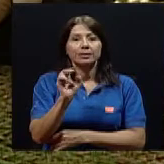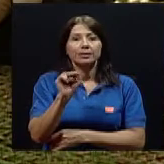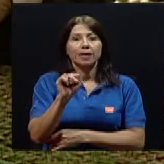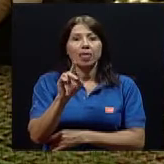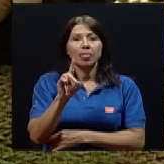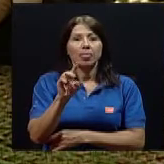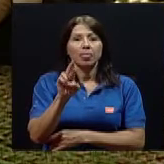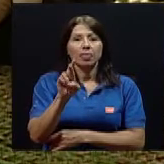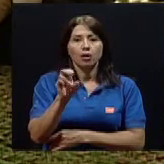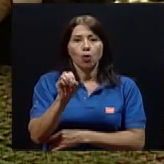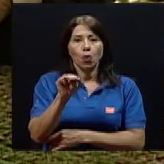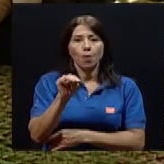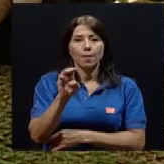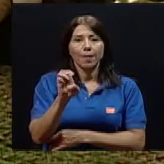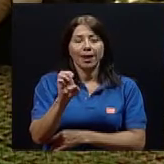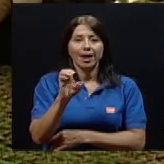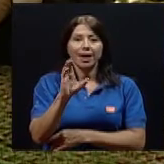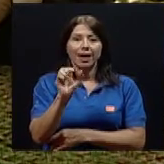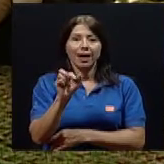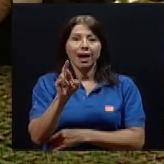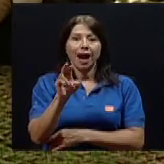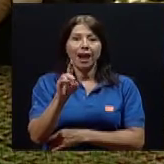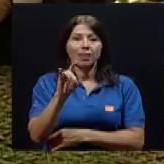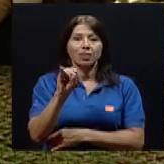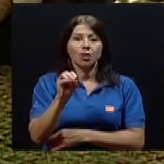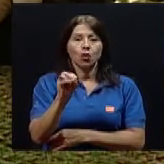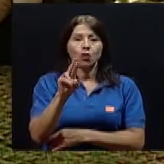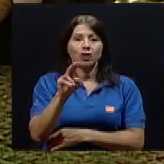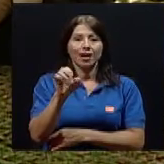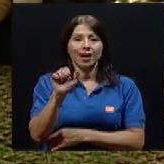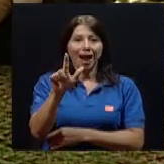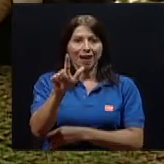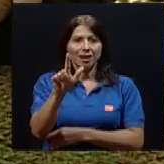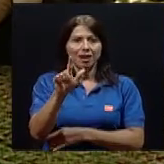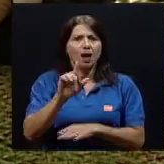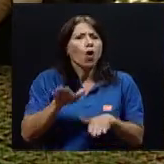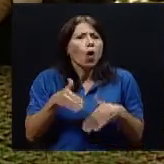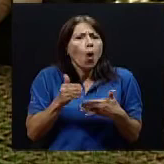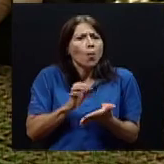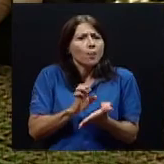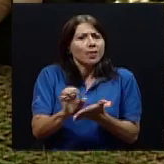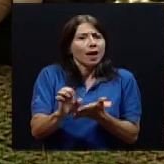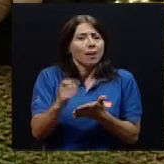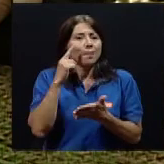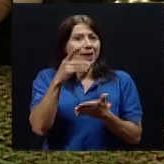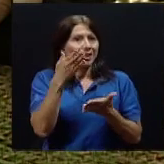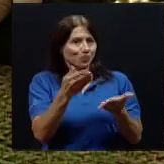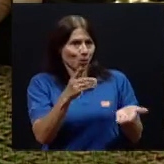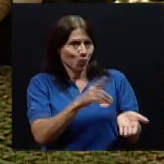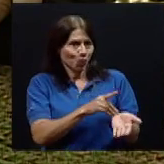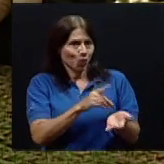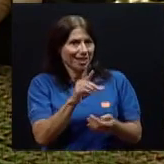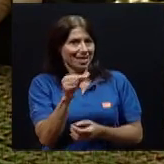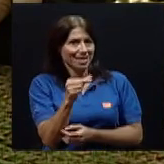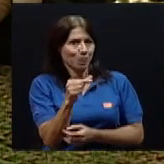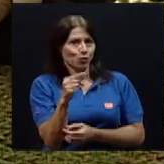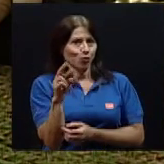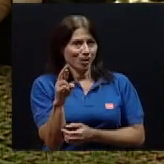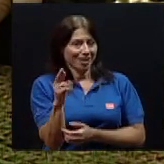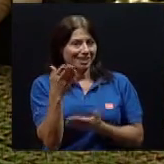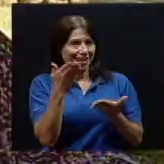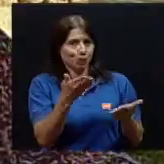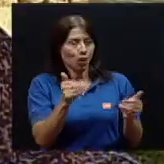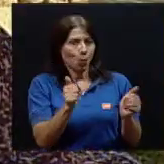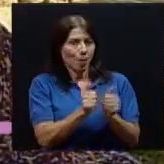Y para ello contamos con la presencia del doctor Guillermo Rodríguez, que muy gentilmente nos acompaña. Y doctor, anteriormente estábamos conversando sobre